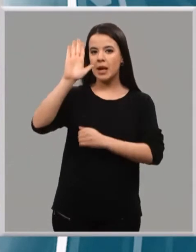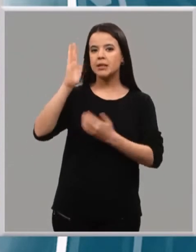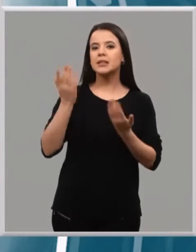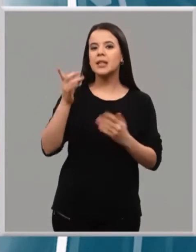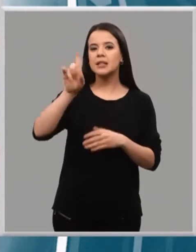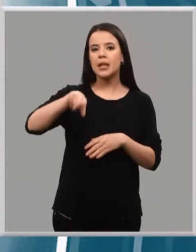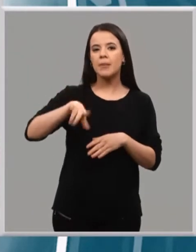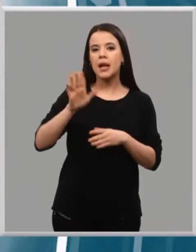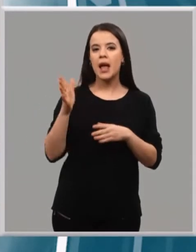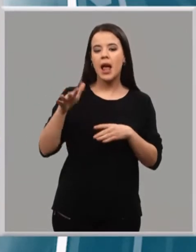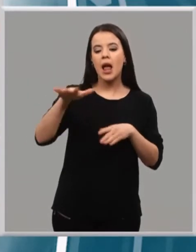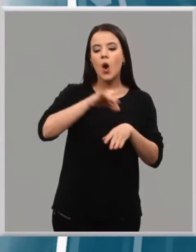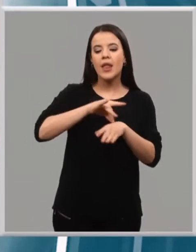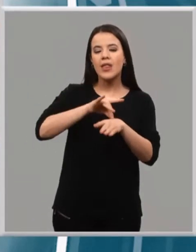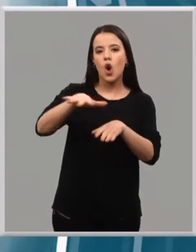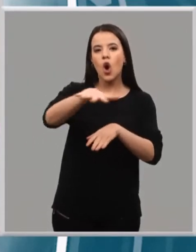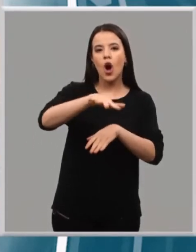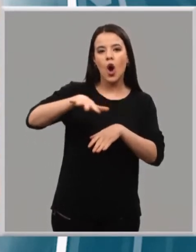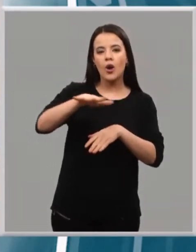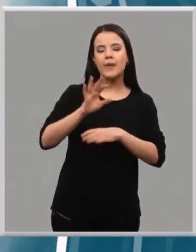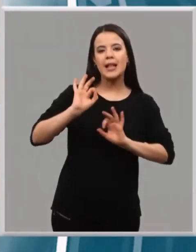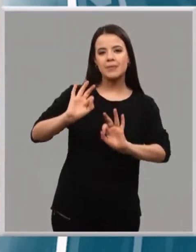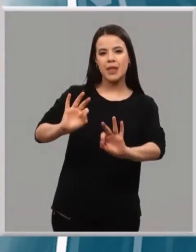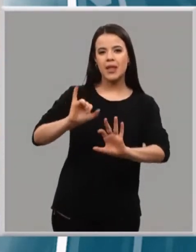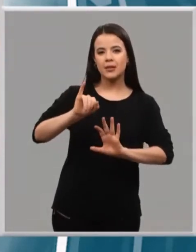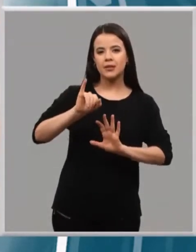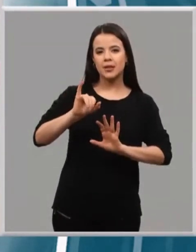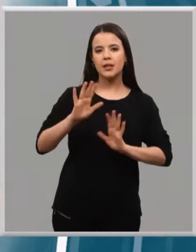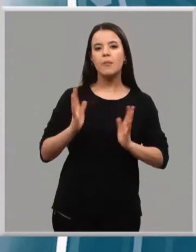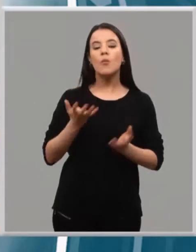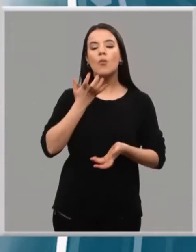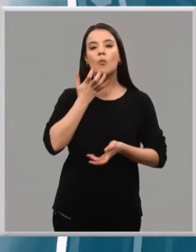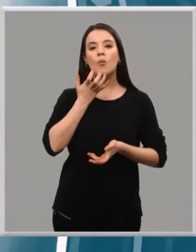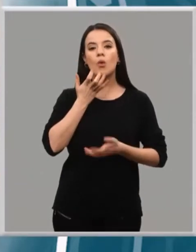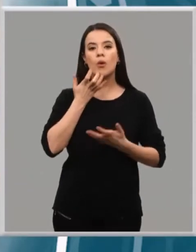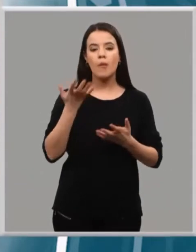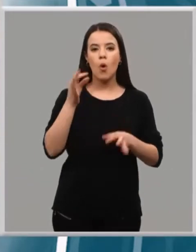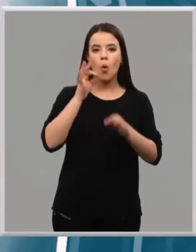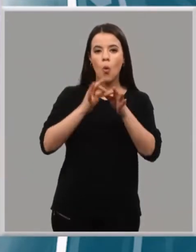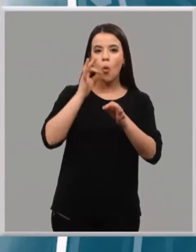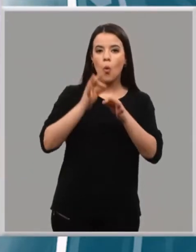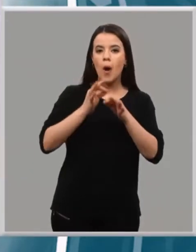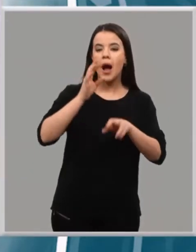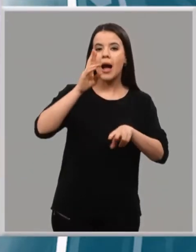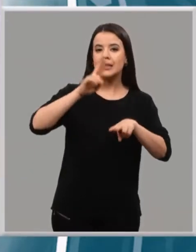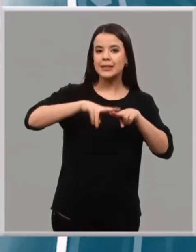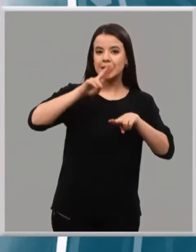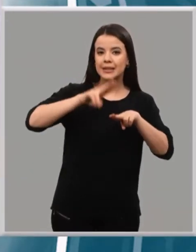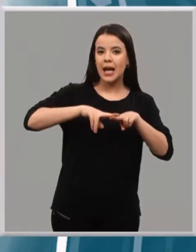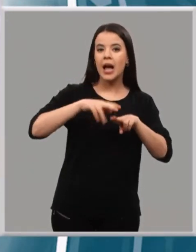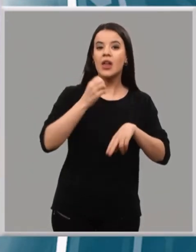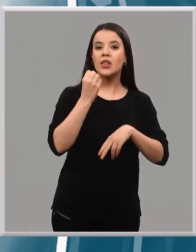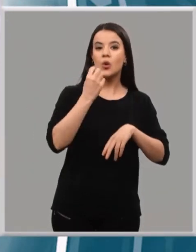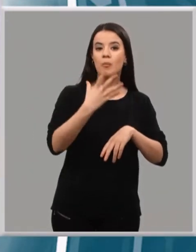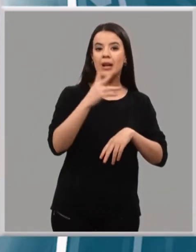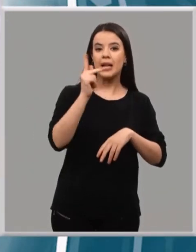geográfica especial, que por ejemplo en la uva tinta no pasen de 5.000 kilos